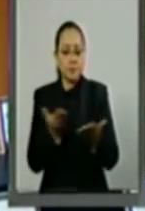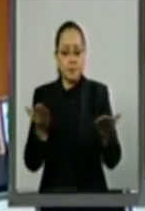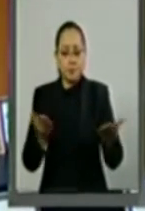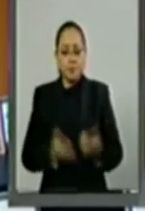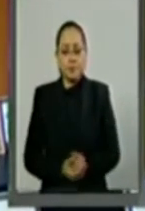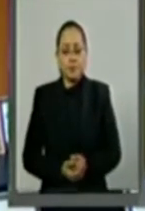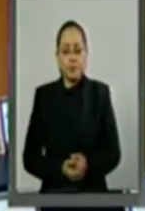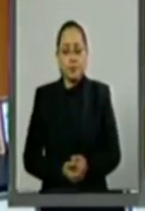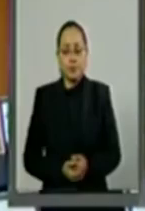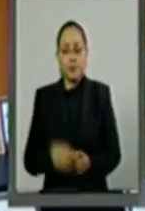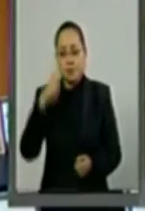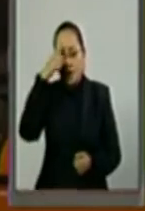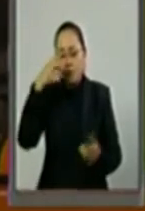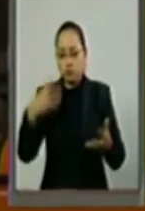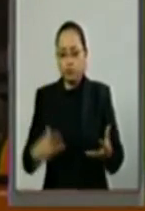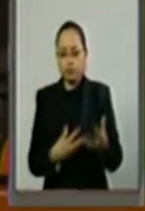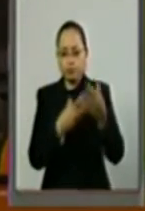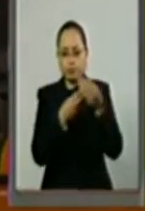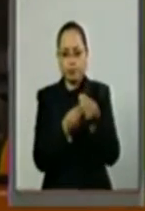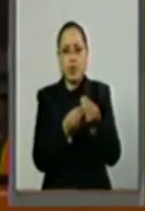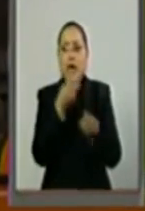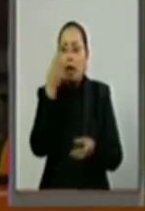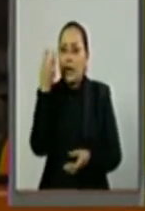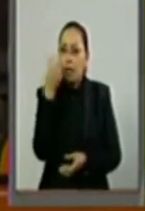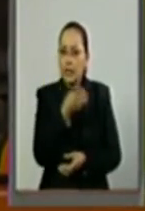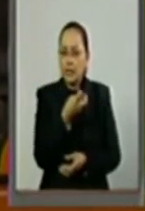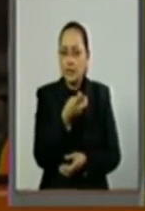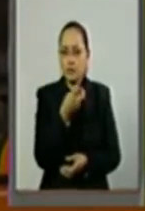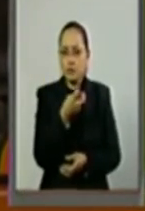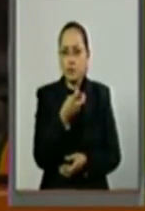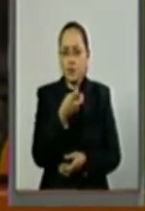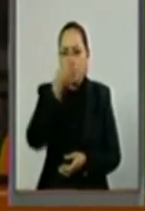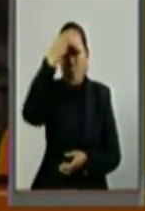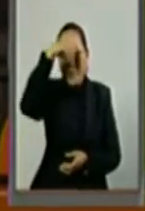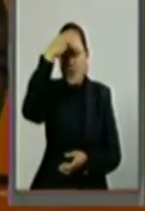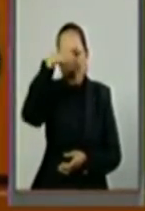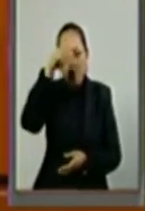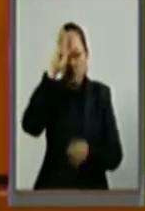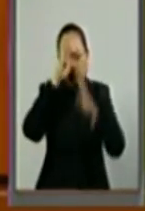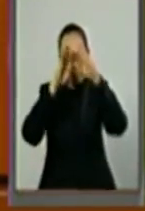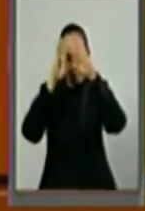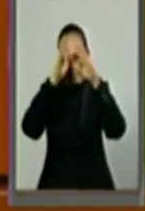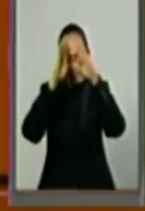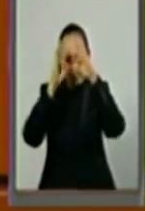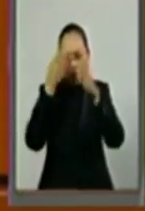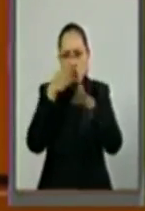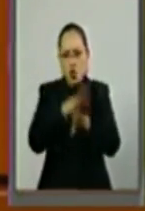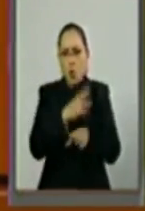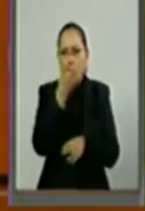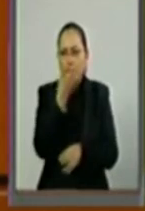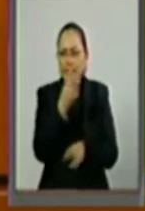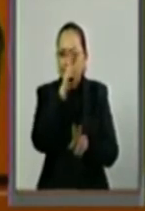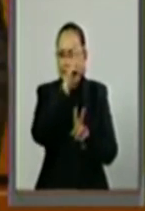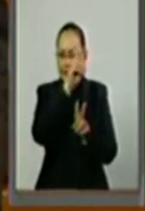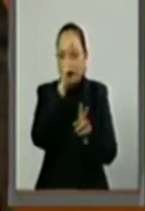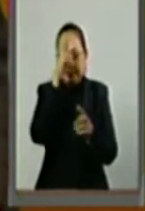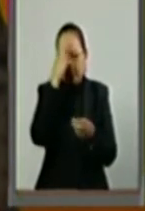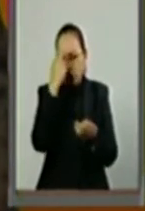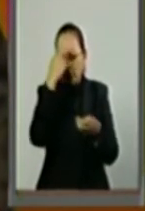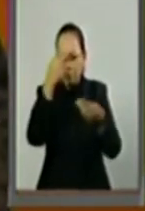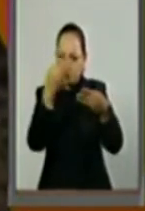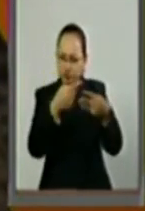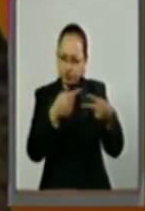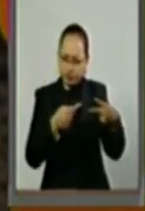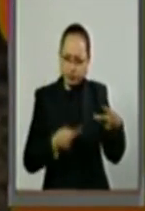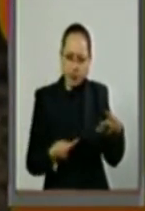sumarnos a los comentarios, reflexiones y razonamientos que han hecho ya